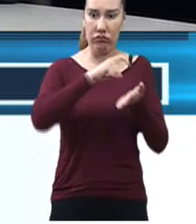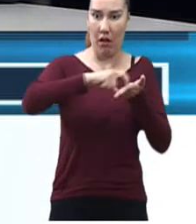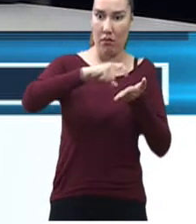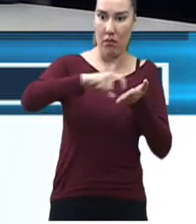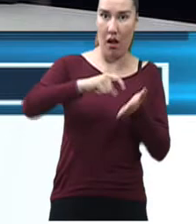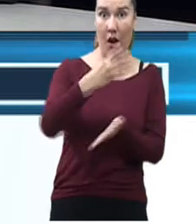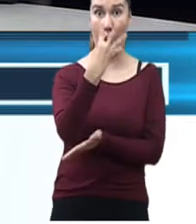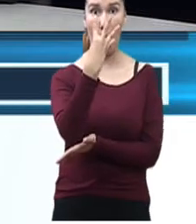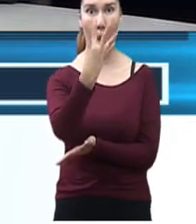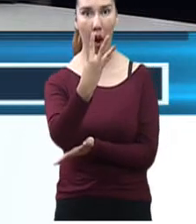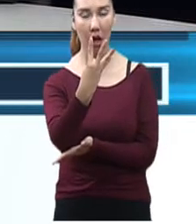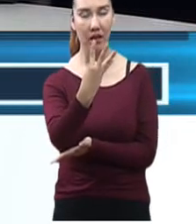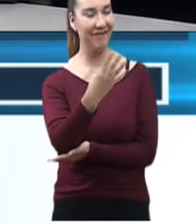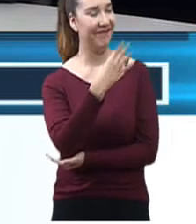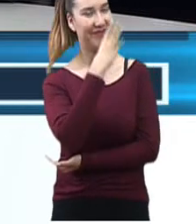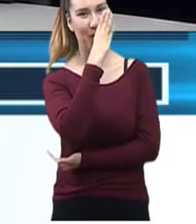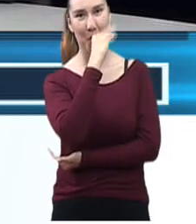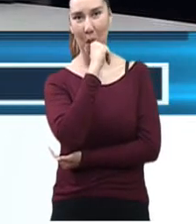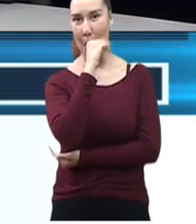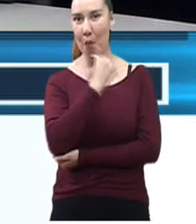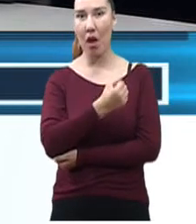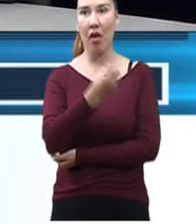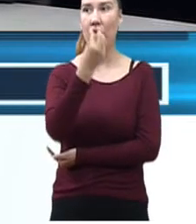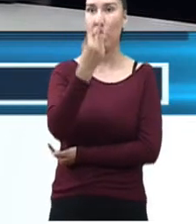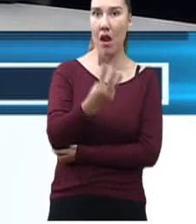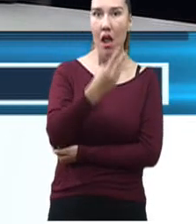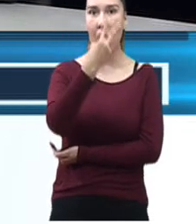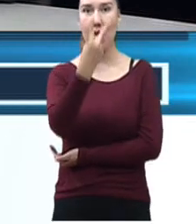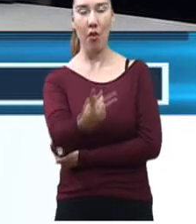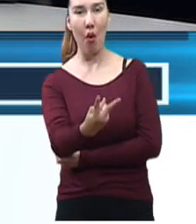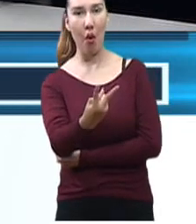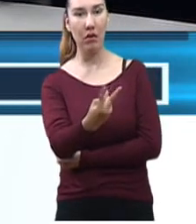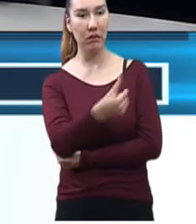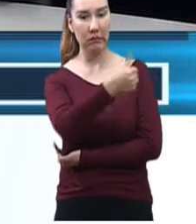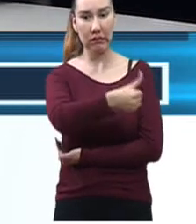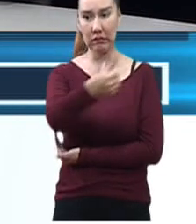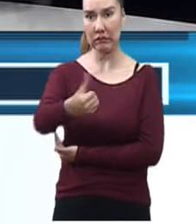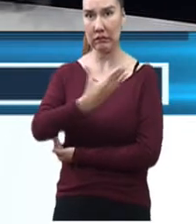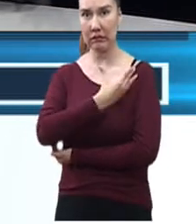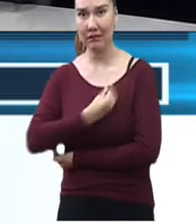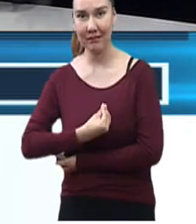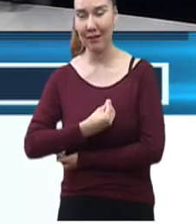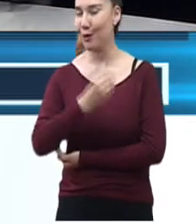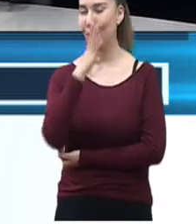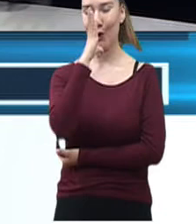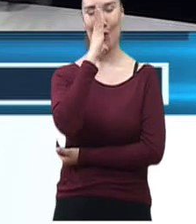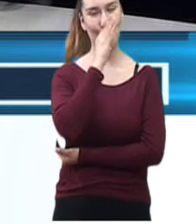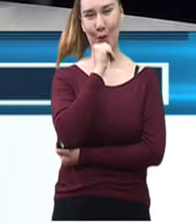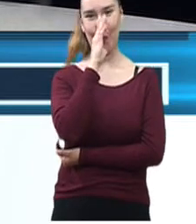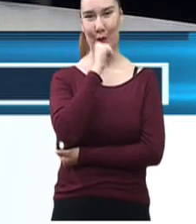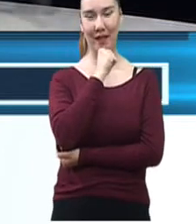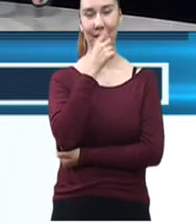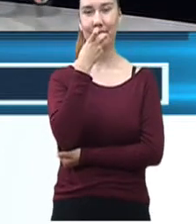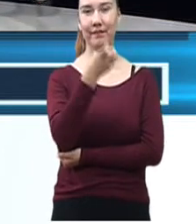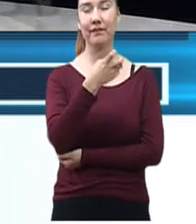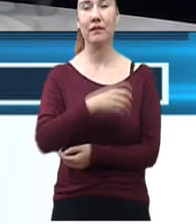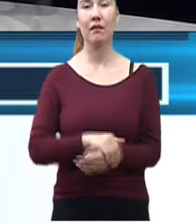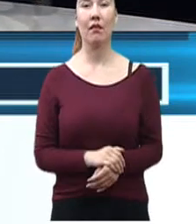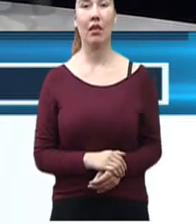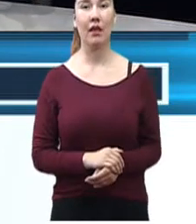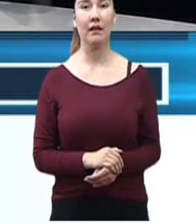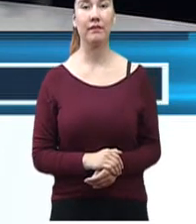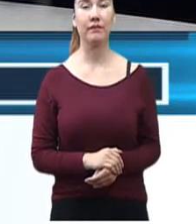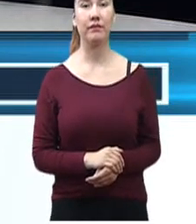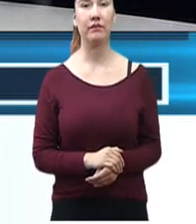cuatro computadoras o tres computadoras o dos computadoras, una por cada hijo. Y aparte, pues en estas ocasiones está la